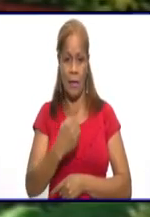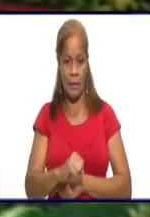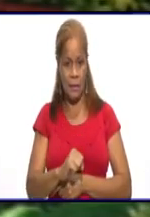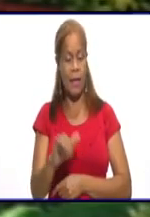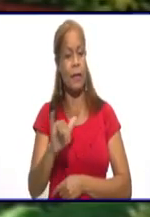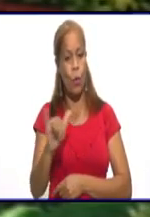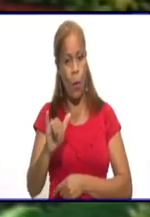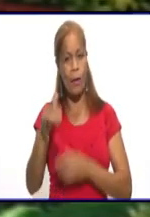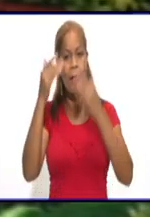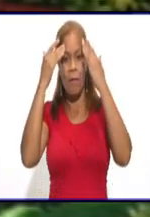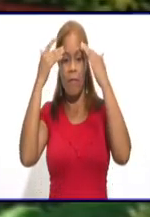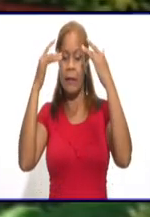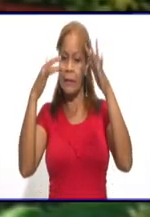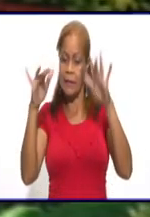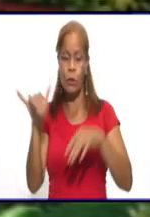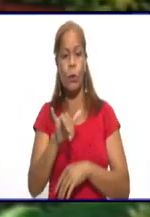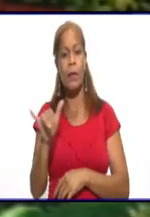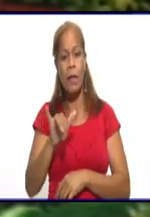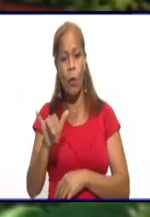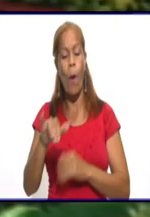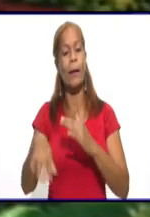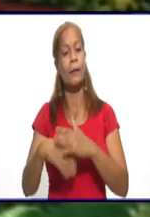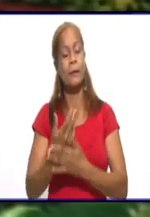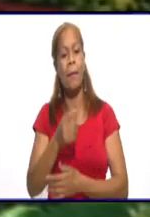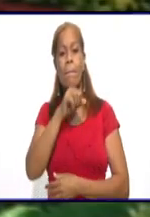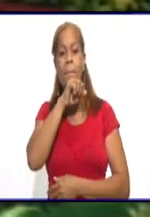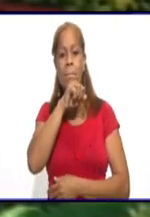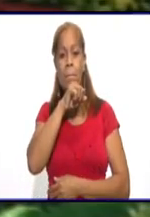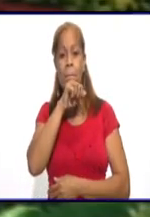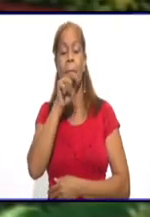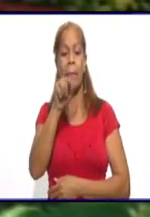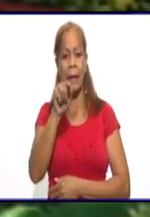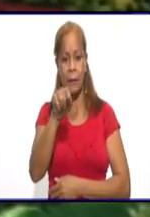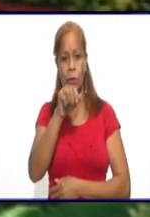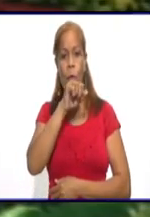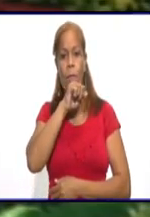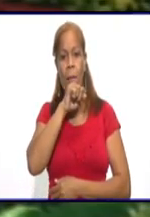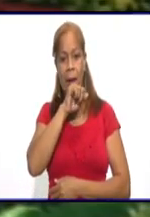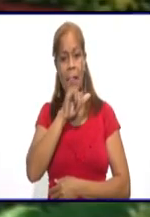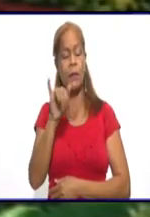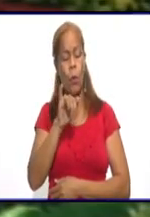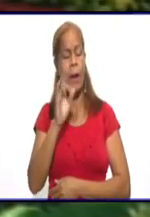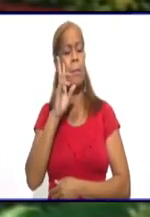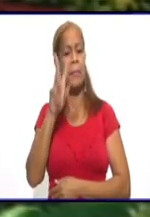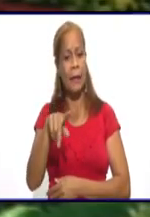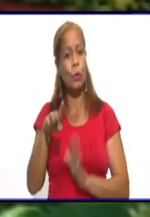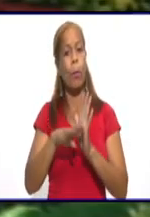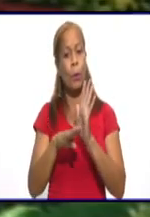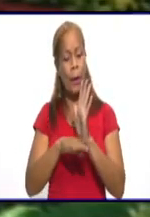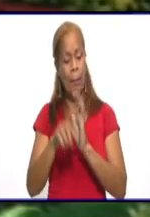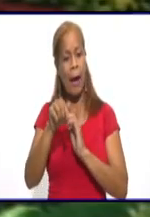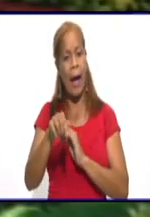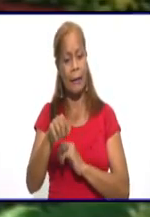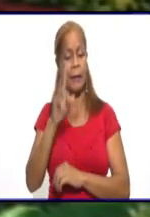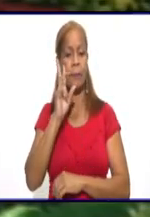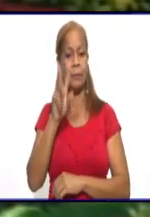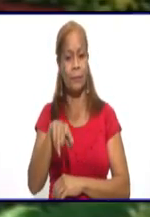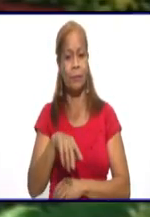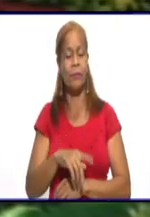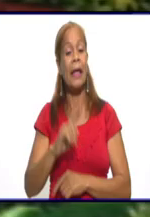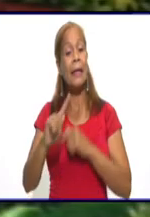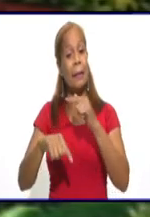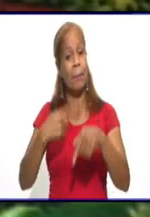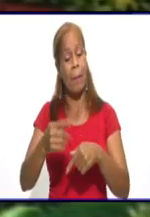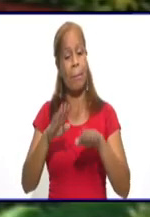para su señora madre que de seguro está viendo el programa a esta hora del mediodía y la estaremos esperando el próximo